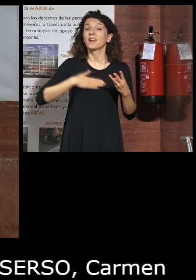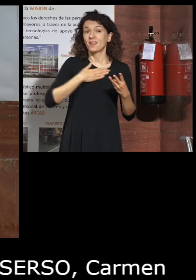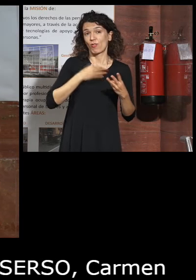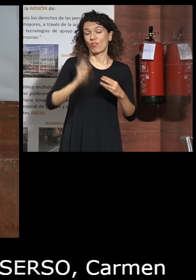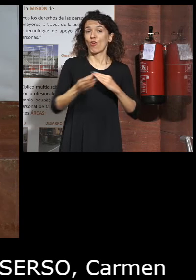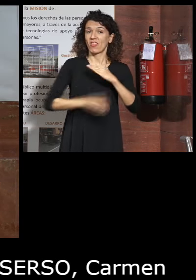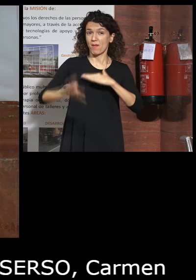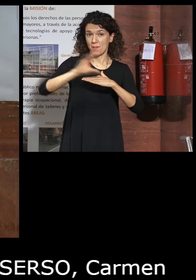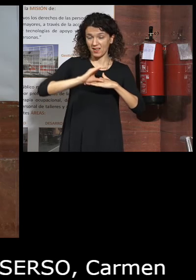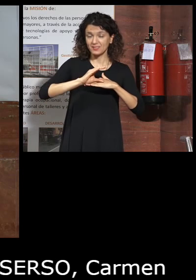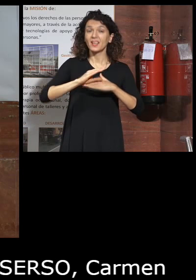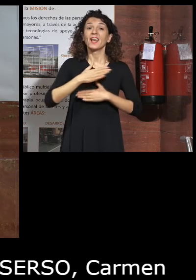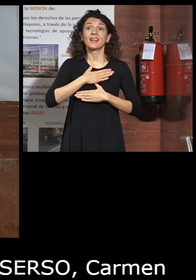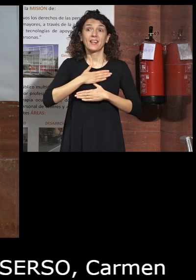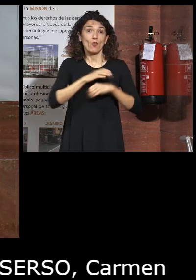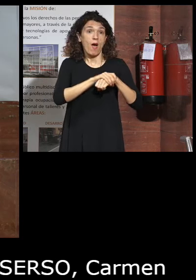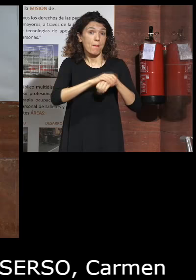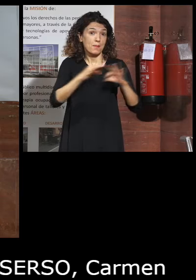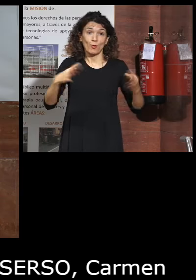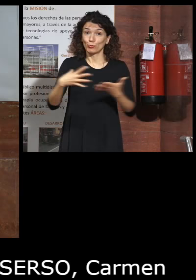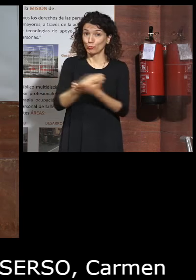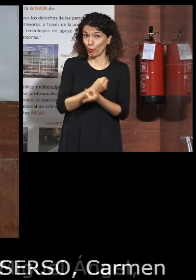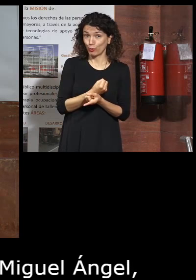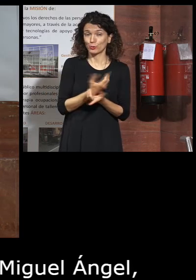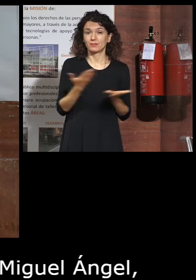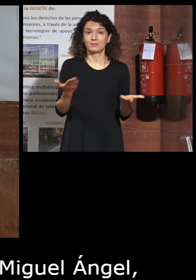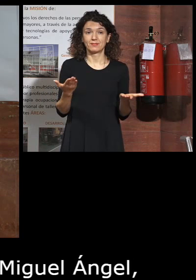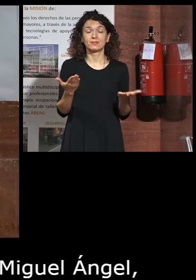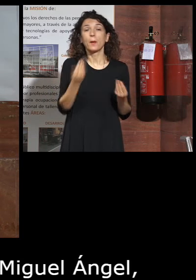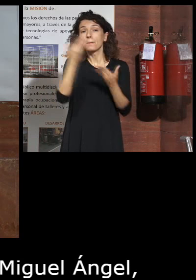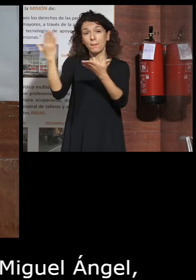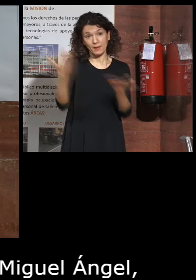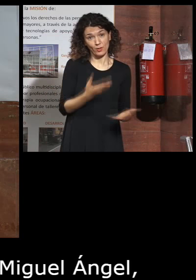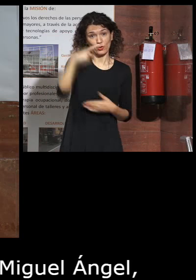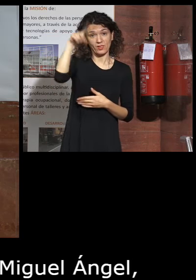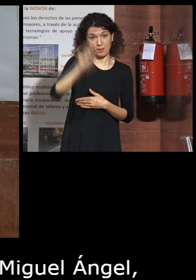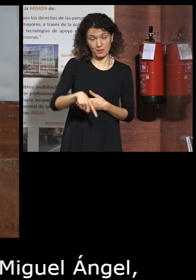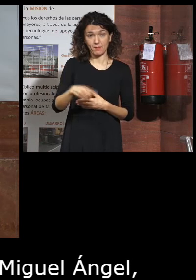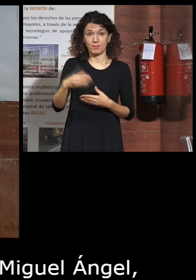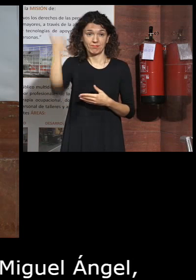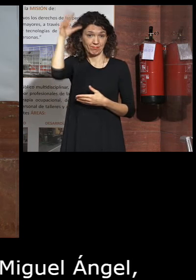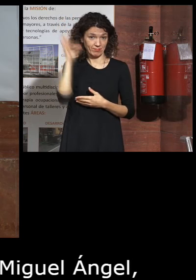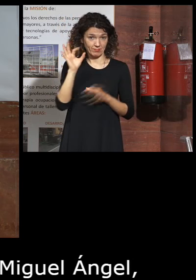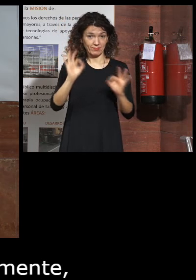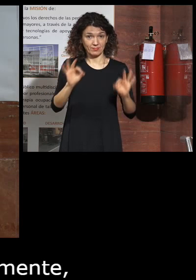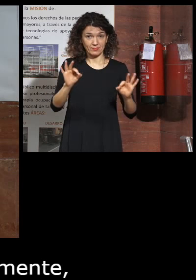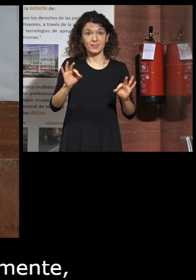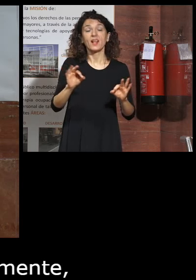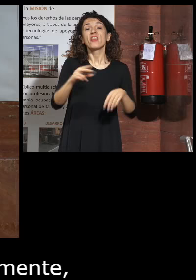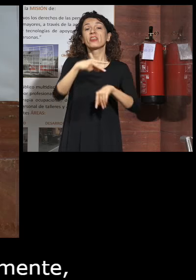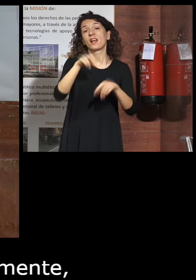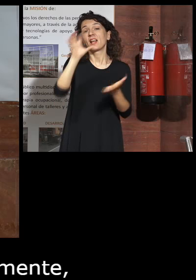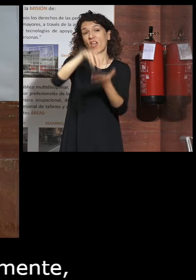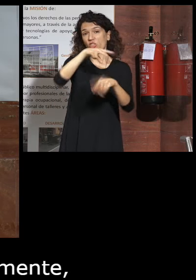Ángel, queridos amigos, amigas, fundamentalmente, bienvenidos también y bienvenidas a la delegación de Brasil, a la delegación